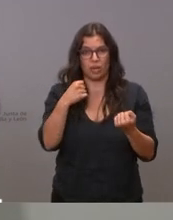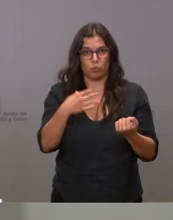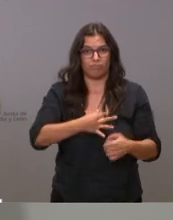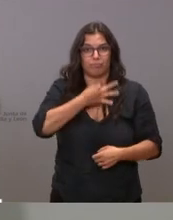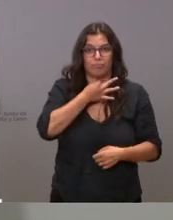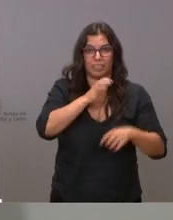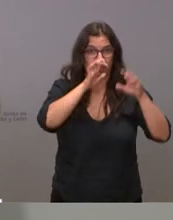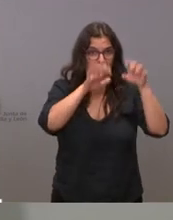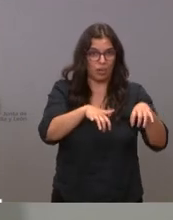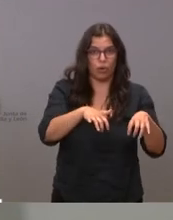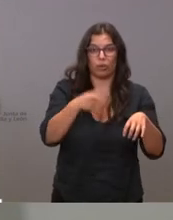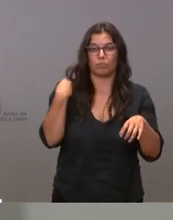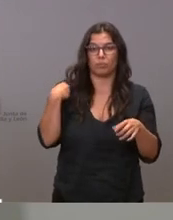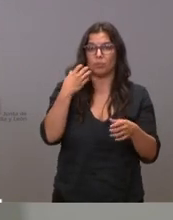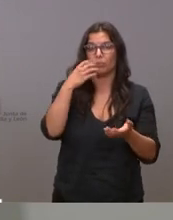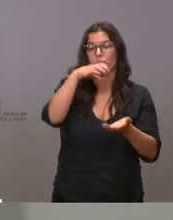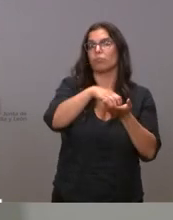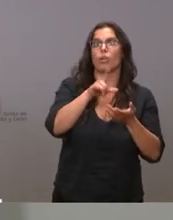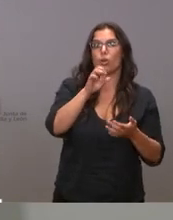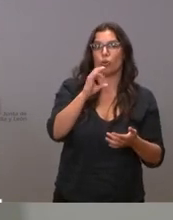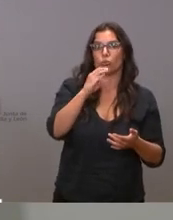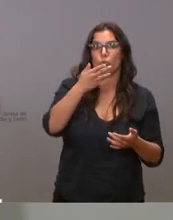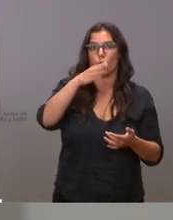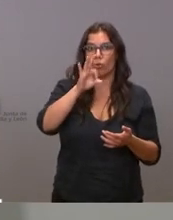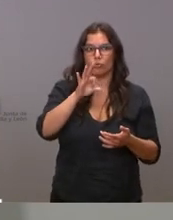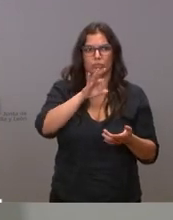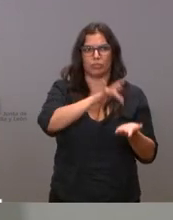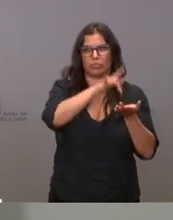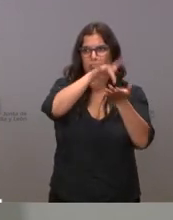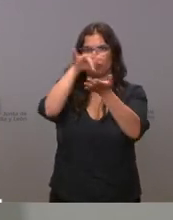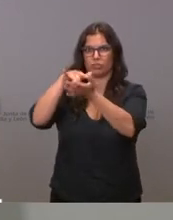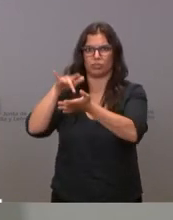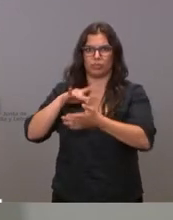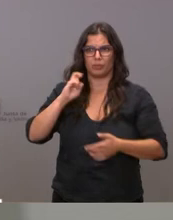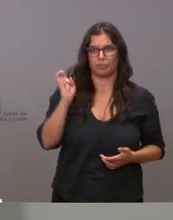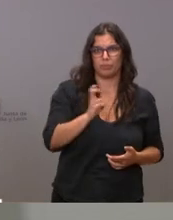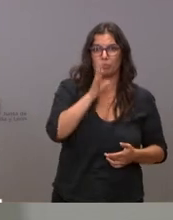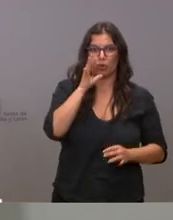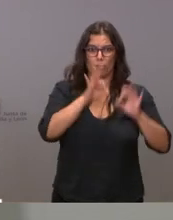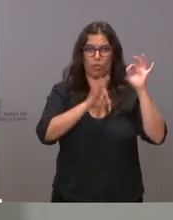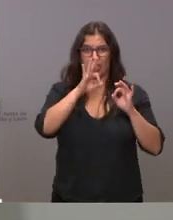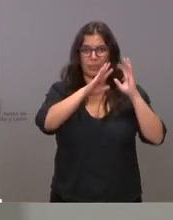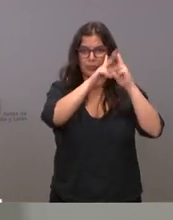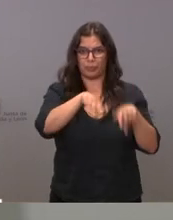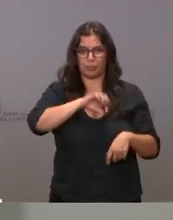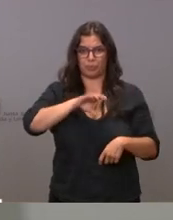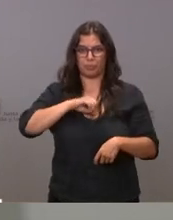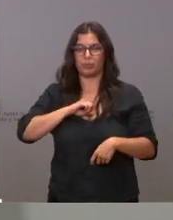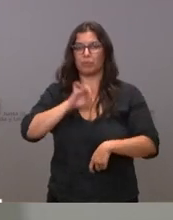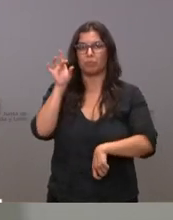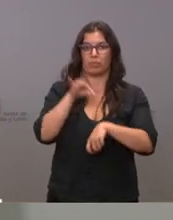León en Los Cubos y en todos los sitios porque tenemos unas cifras de incidencia muy altas mucho paciente